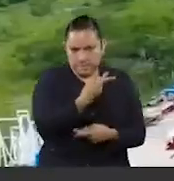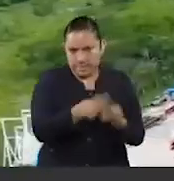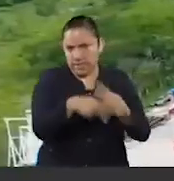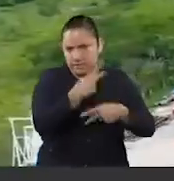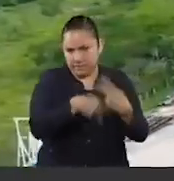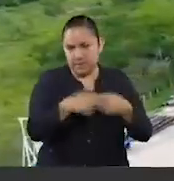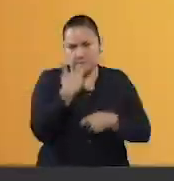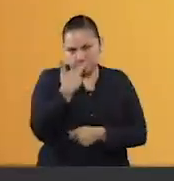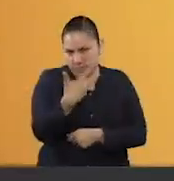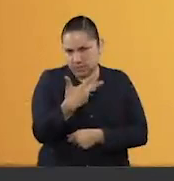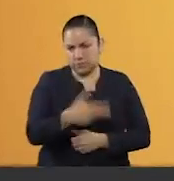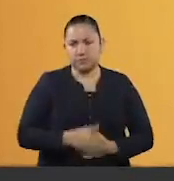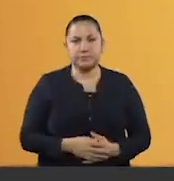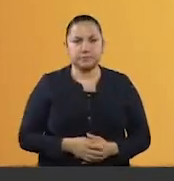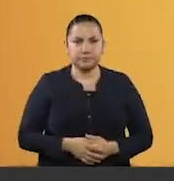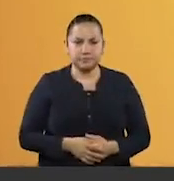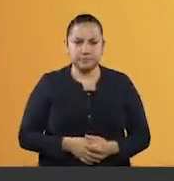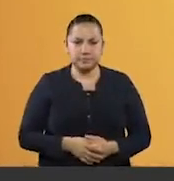informó Araceli Velázquez.